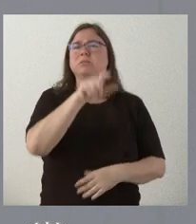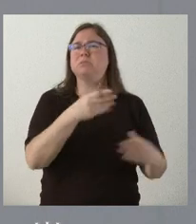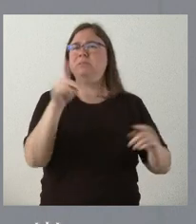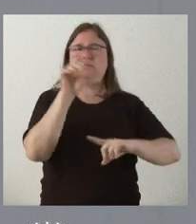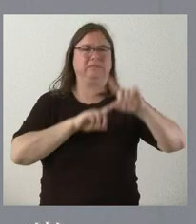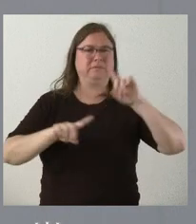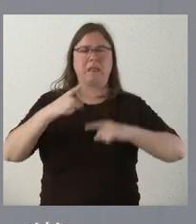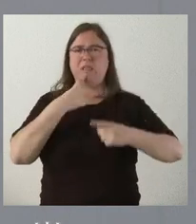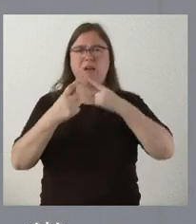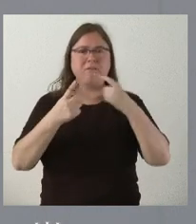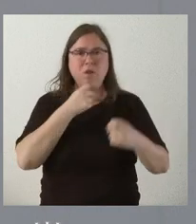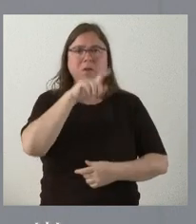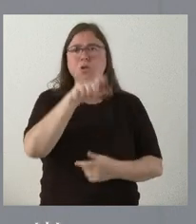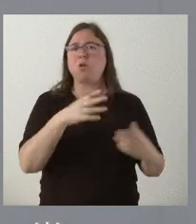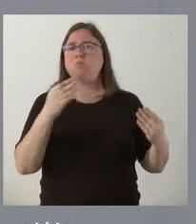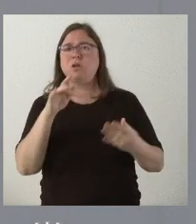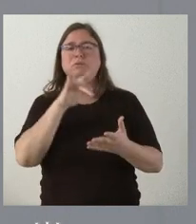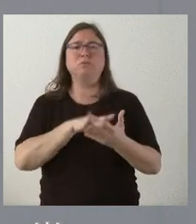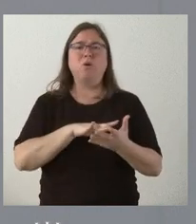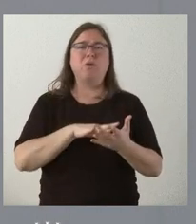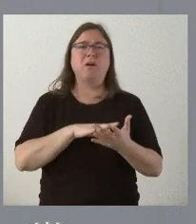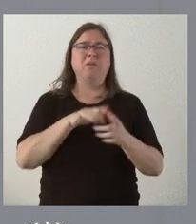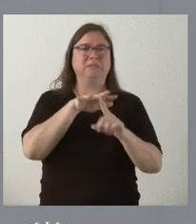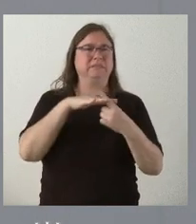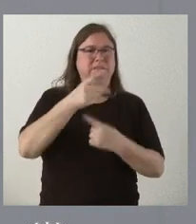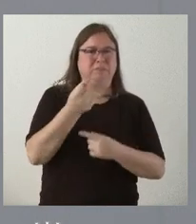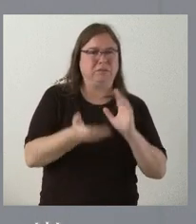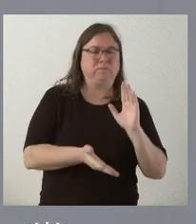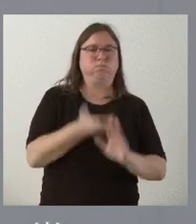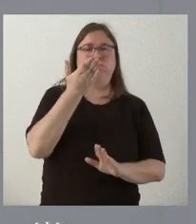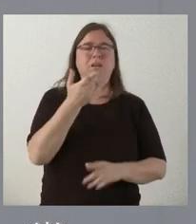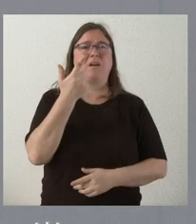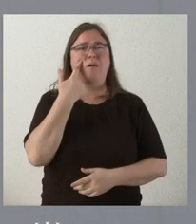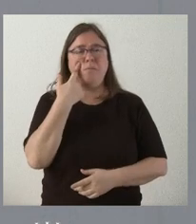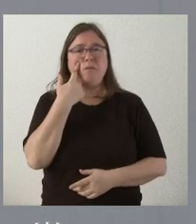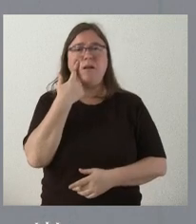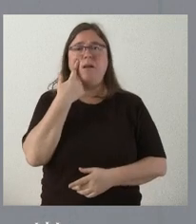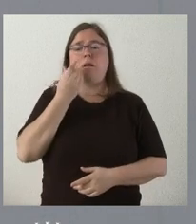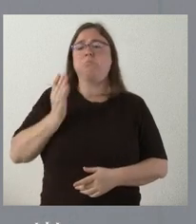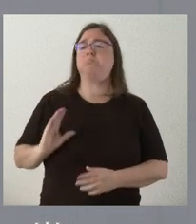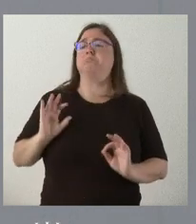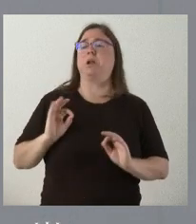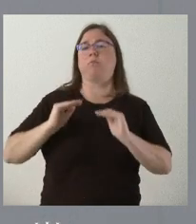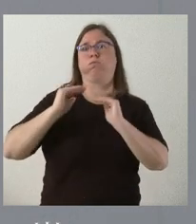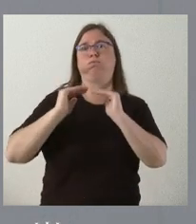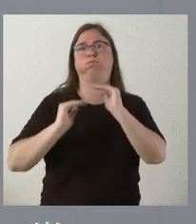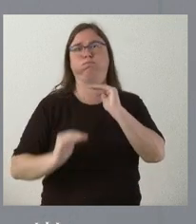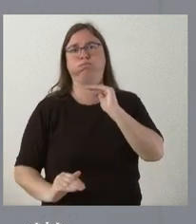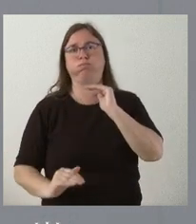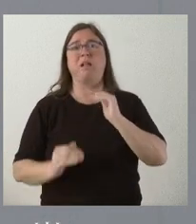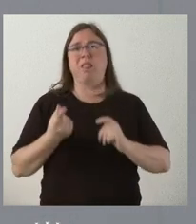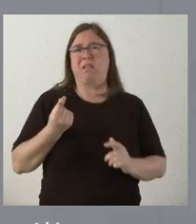problemas y dificultades, muchas personas que sufren el contexto de la inflación, que han visto perder su poder adquisitivo y que en consecuencia tienen más difícil